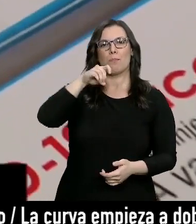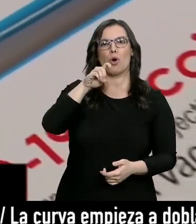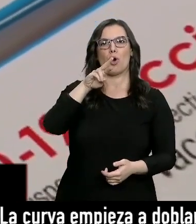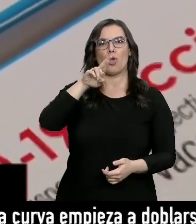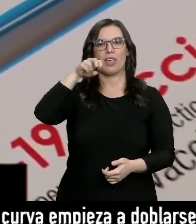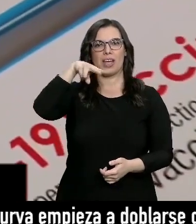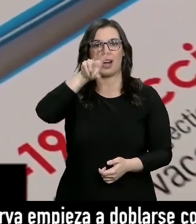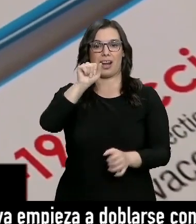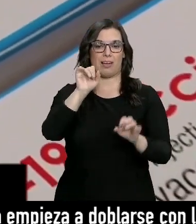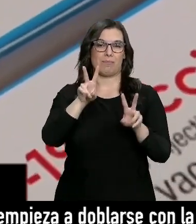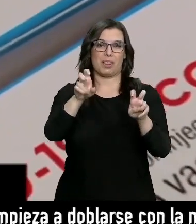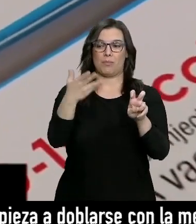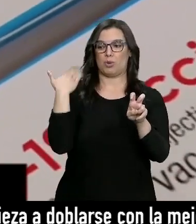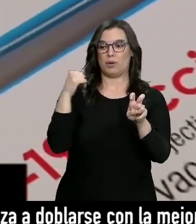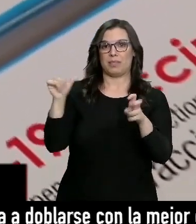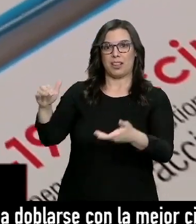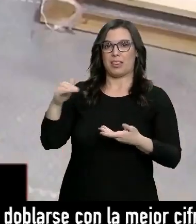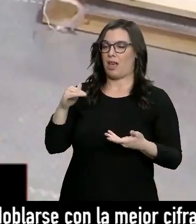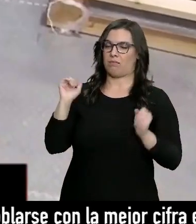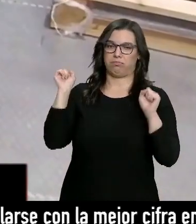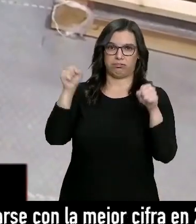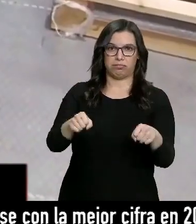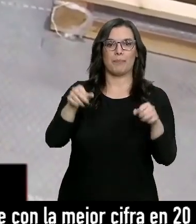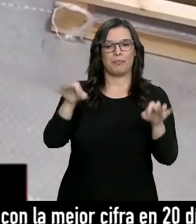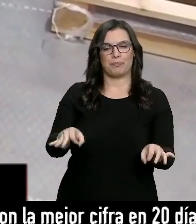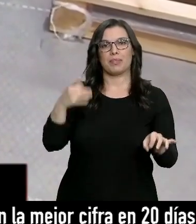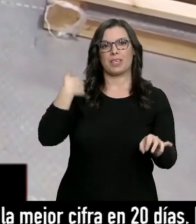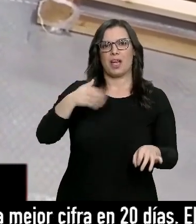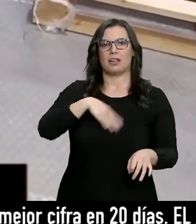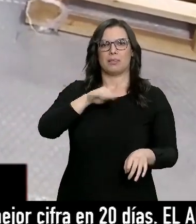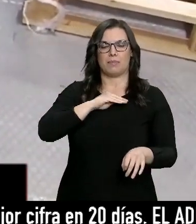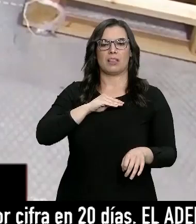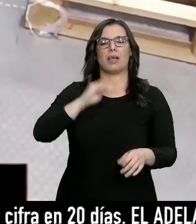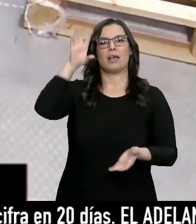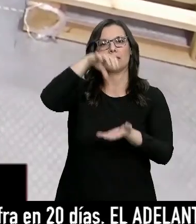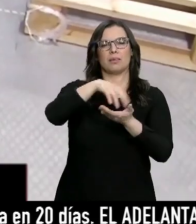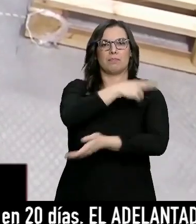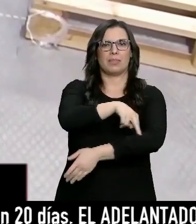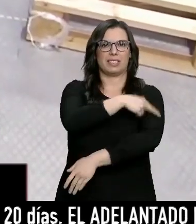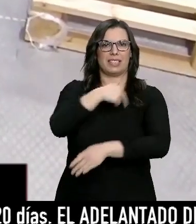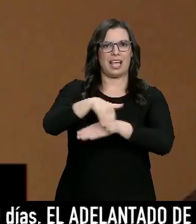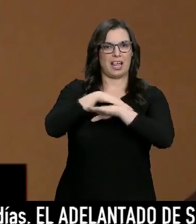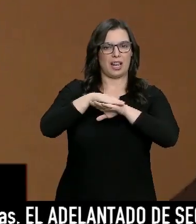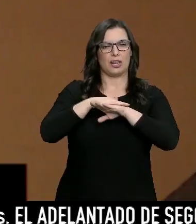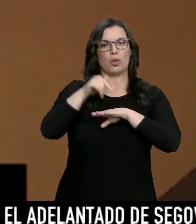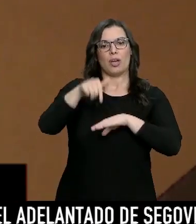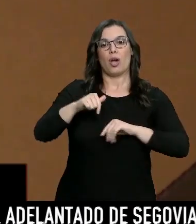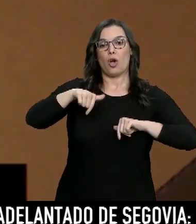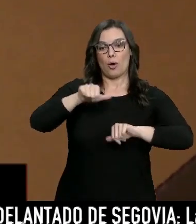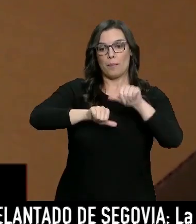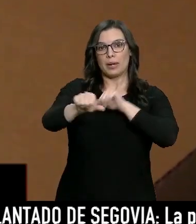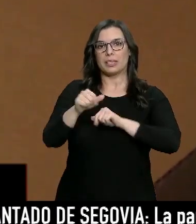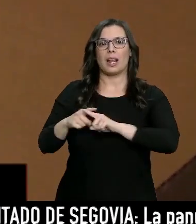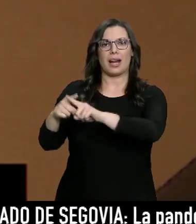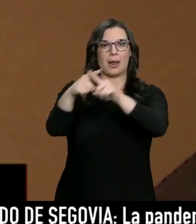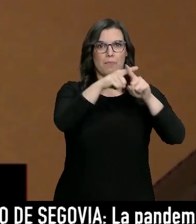debían haber llegado la semana pasada. Ya están en España, en las instalaciones del Ministerio de Sanidad y a partir de hoy se van a distribuir